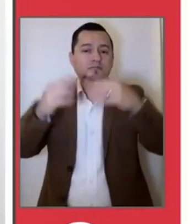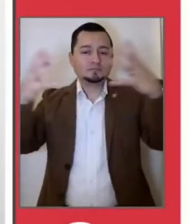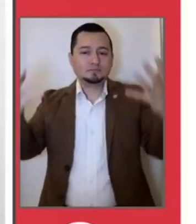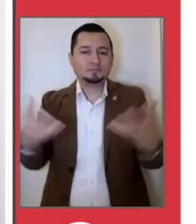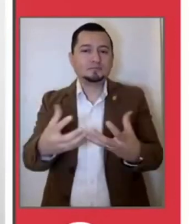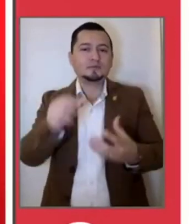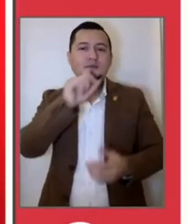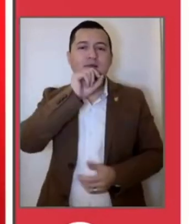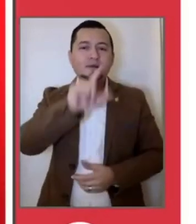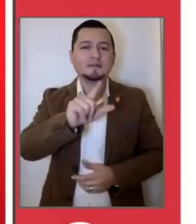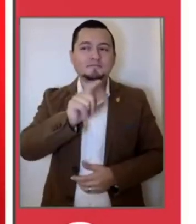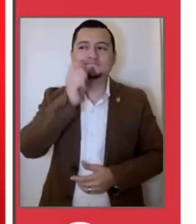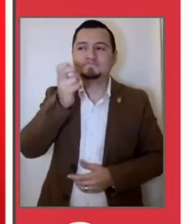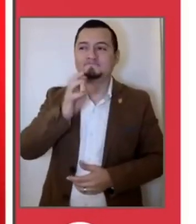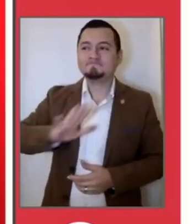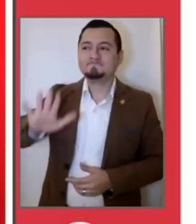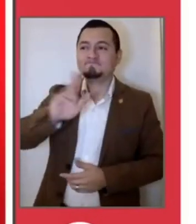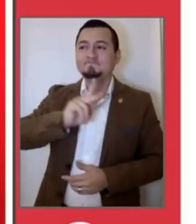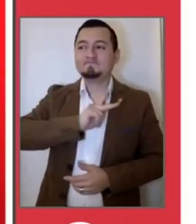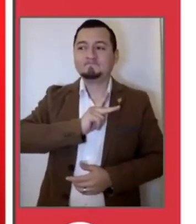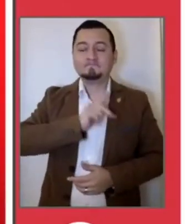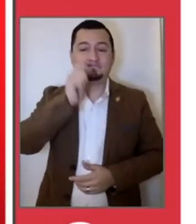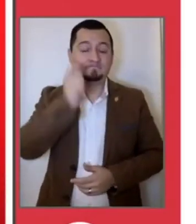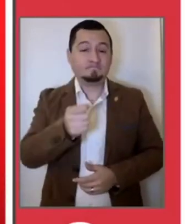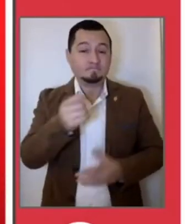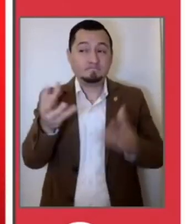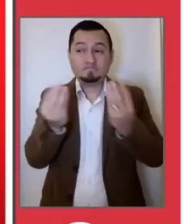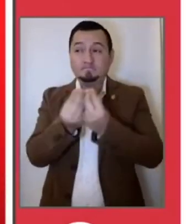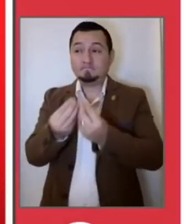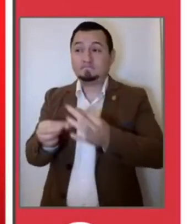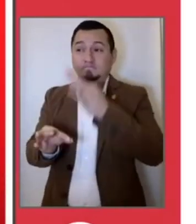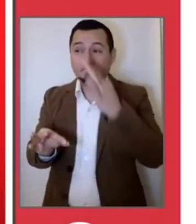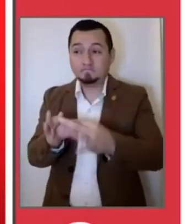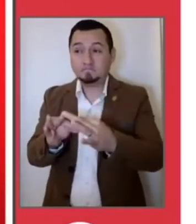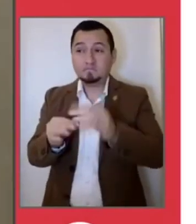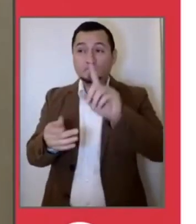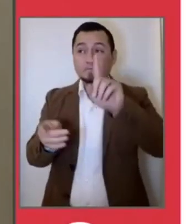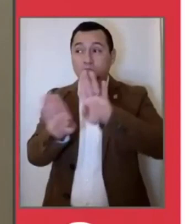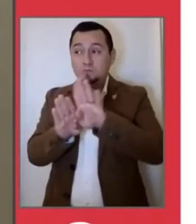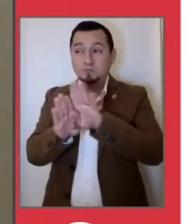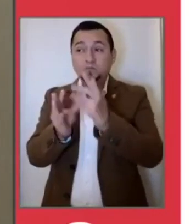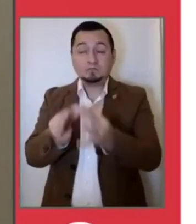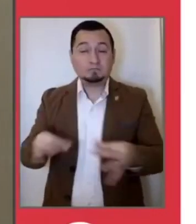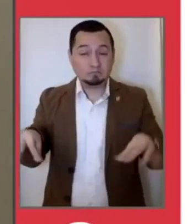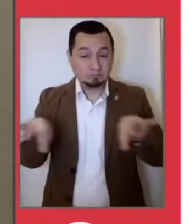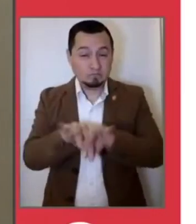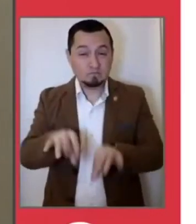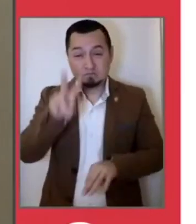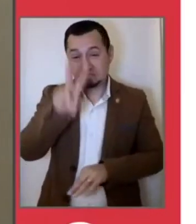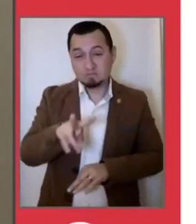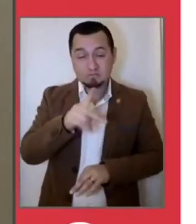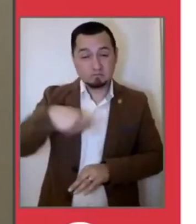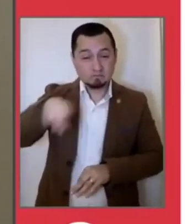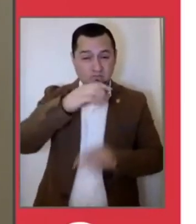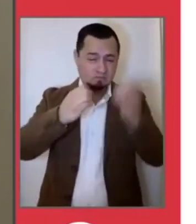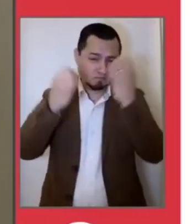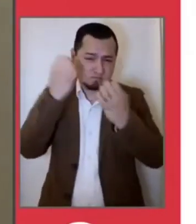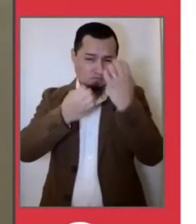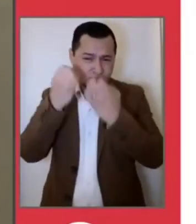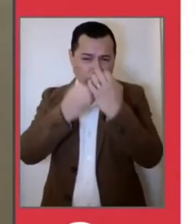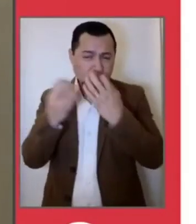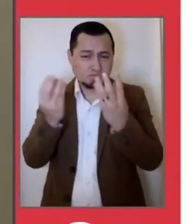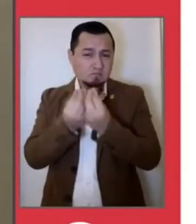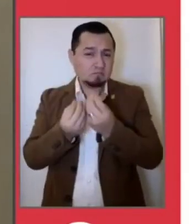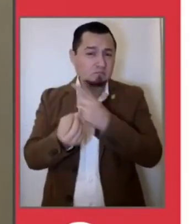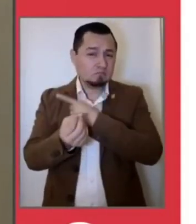está Jalisco y eso nos permite concluir, ese es un primer punto fundamental, que todos los análisis y todos los elementos